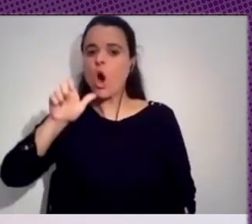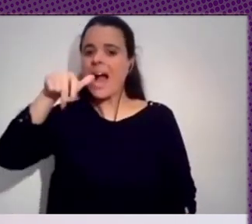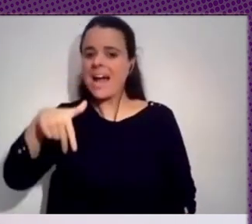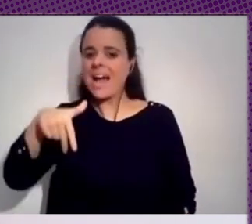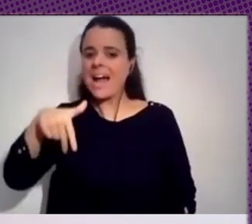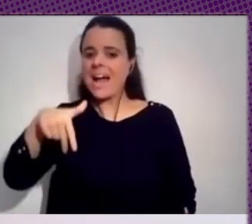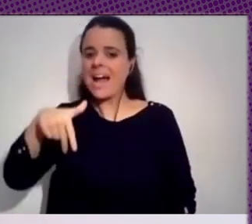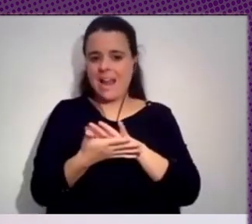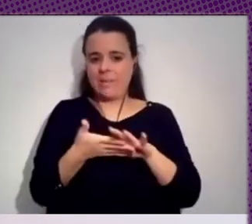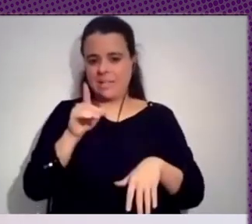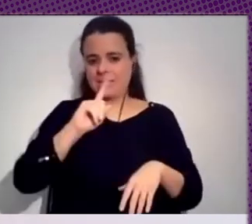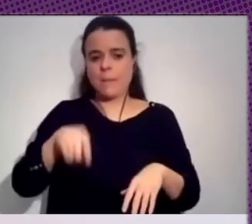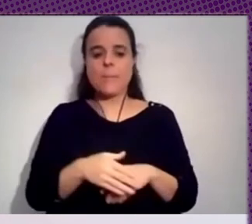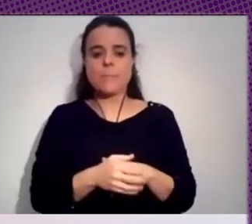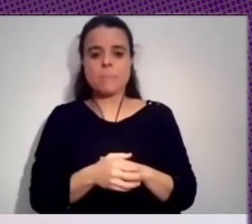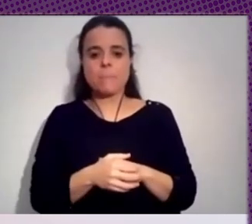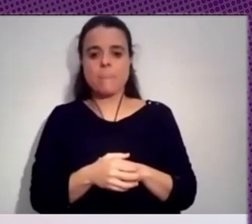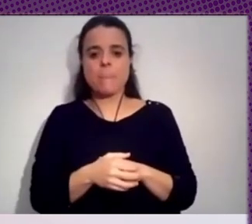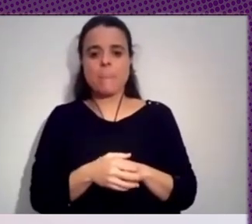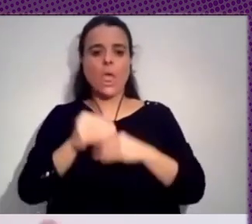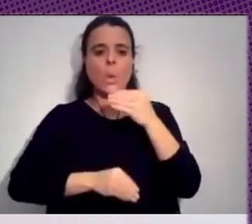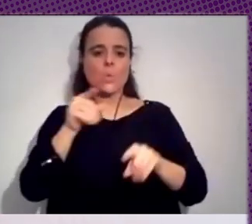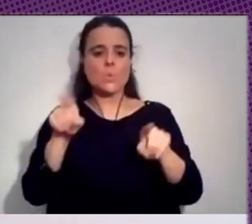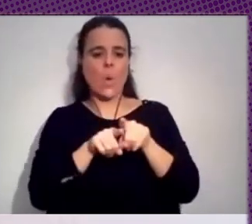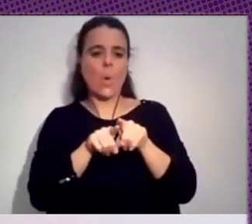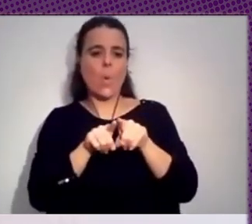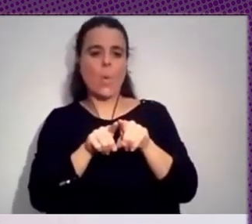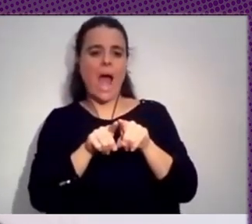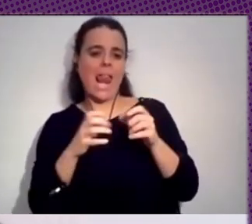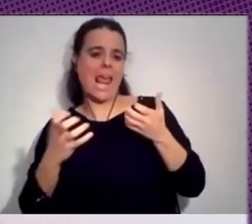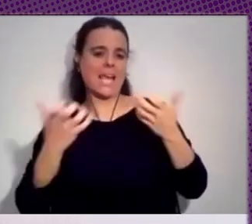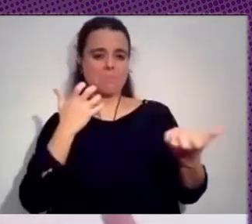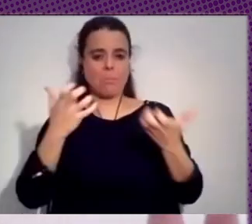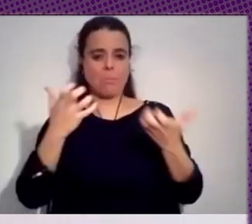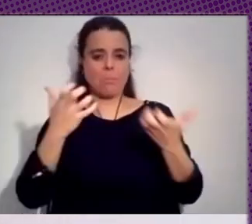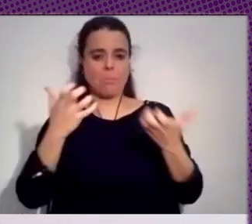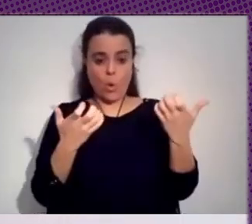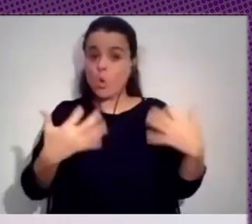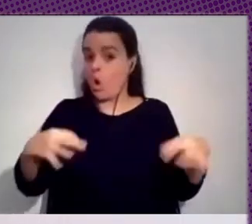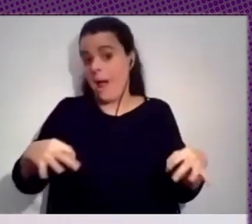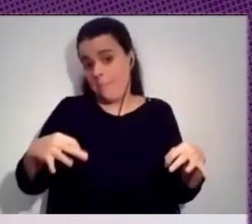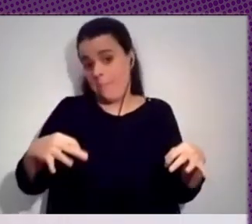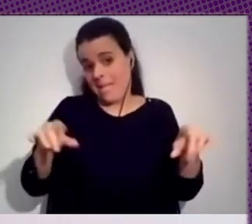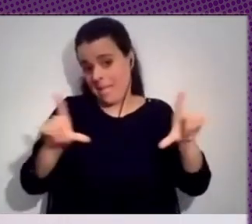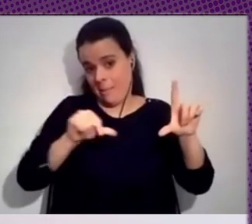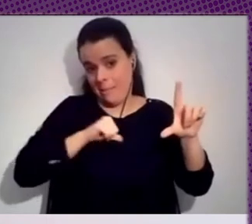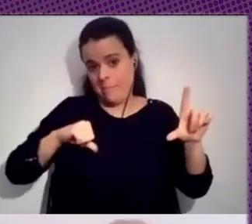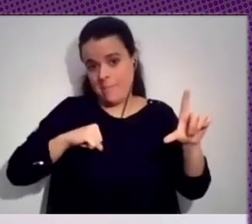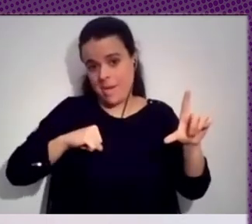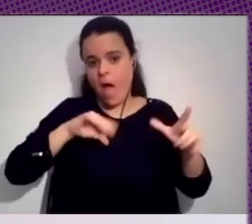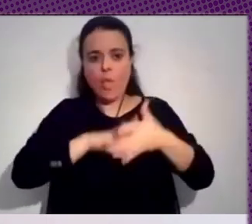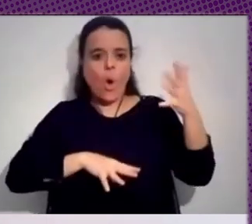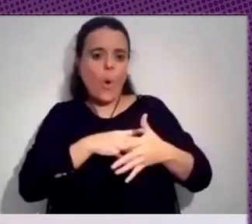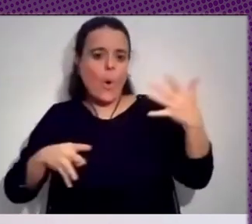el uso del prime time del reality show es decir en las cadenas privadas normalmente el horario más los programas de más